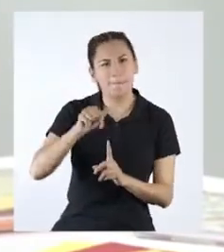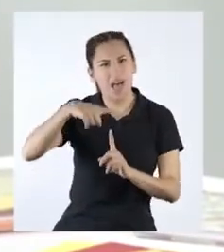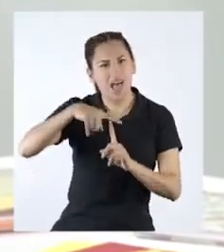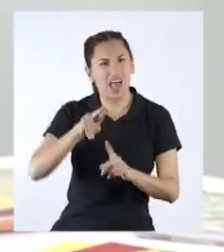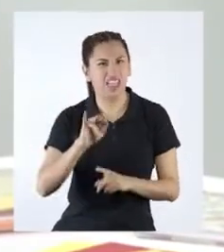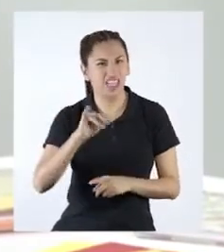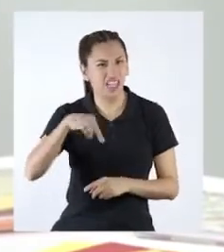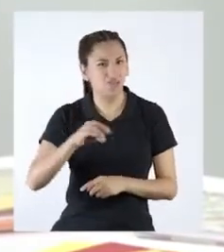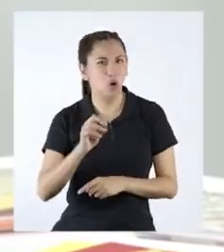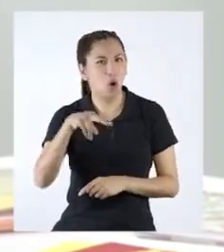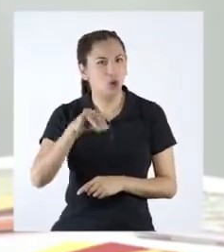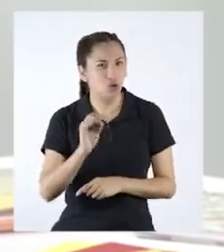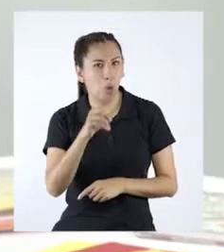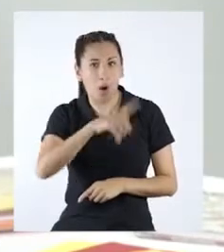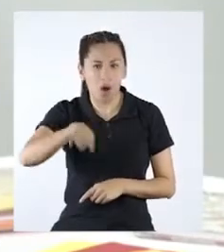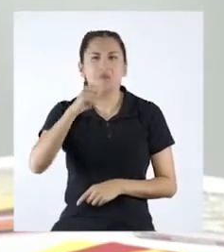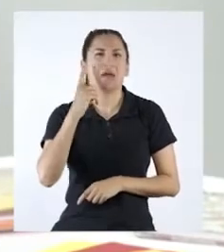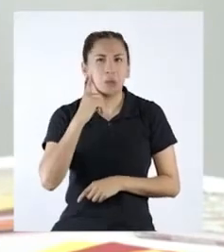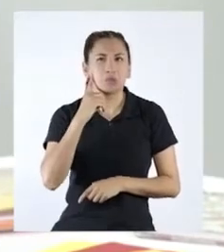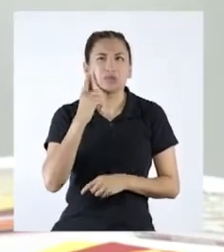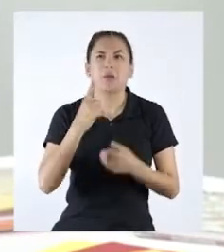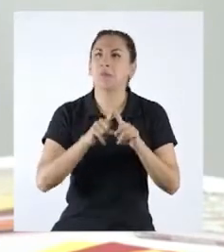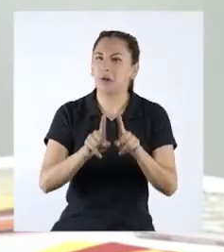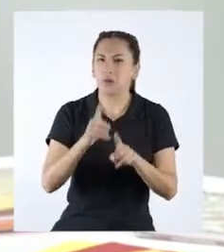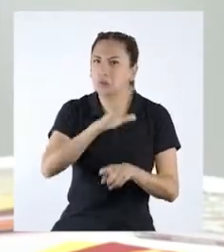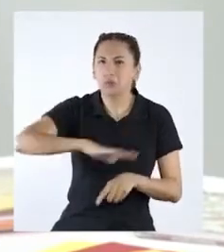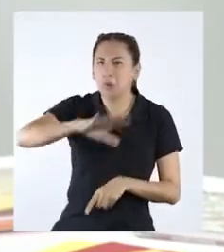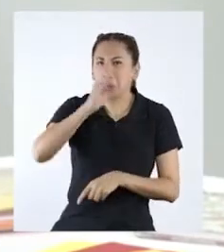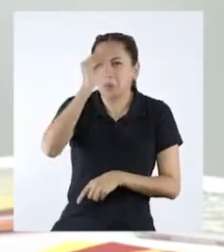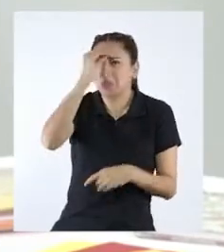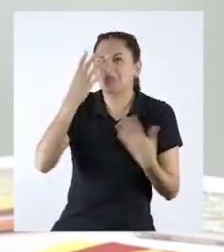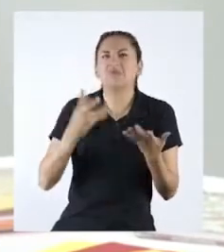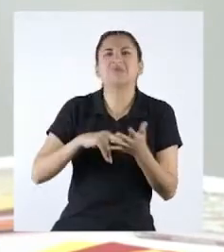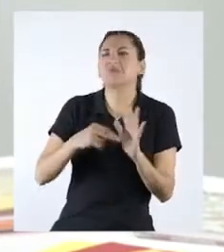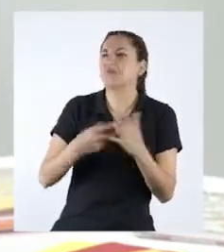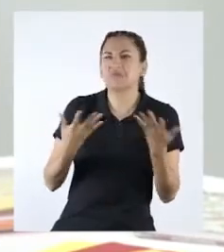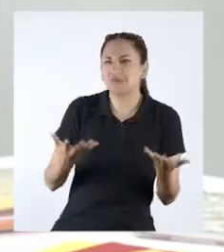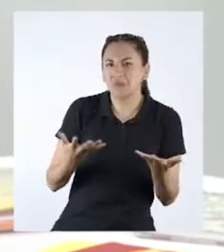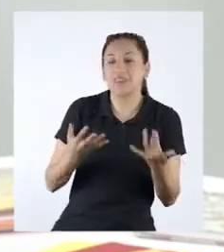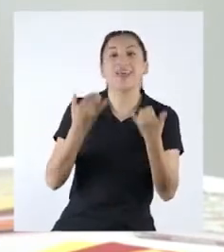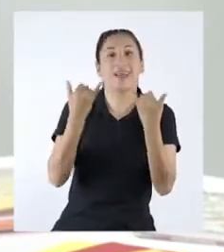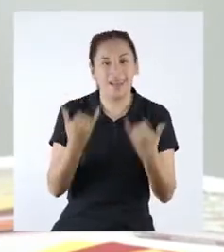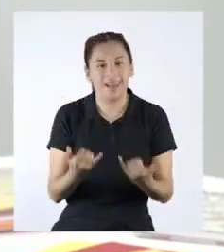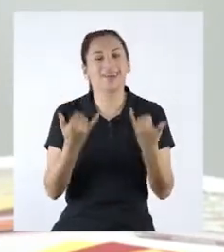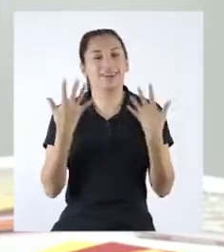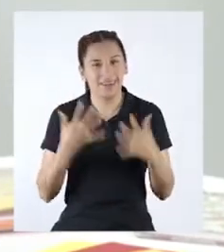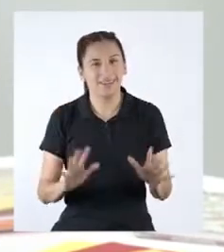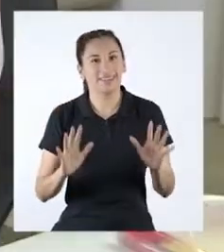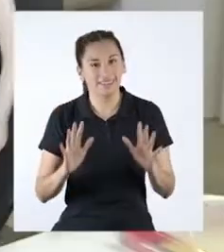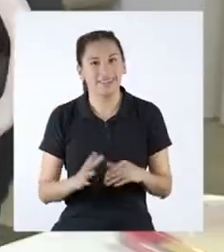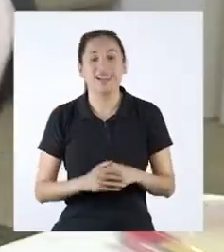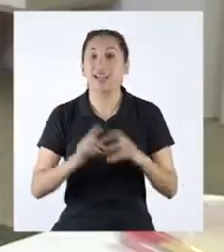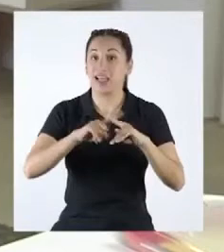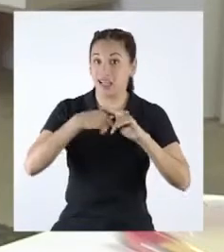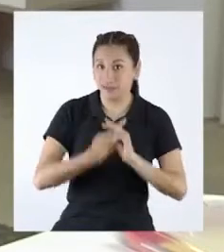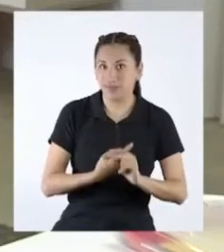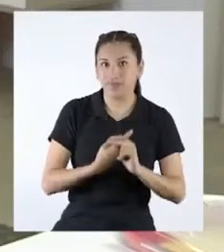patrimonios. Habíamos oído esa frase muchas veces antes, pero no sabíamos exactamente qué significaba.